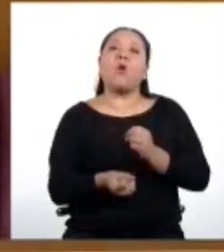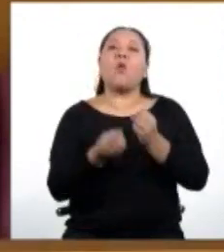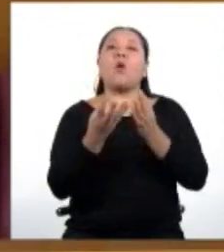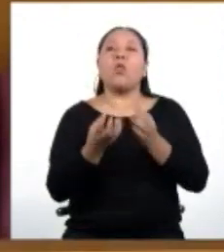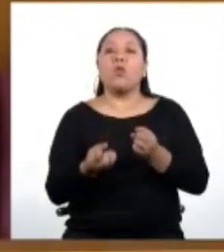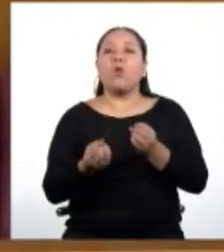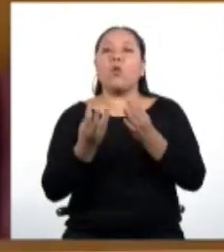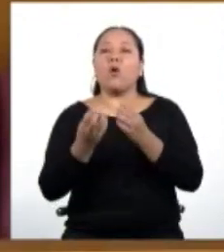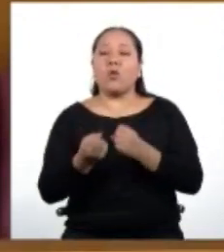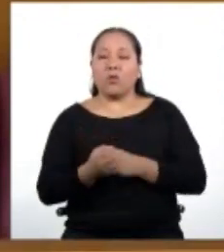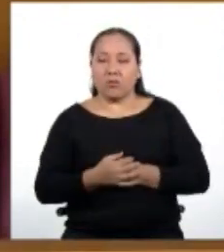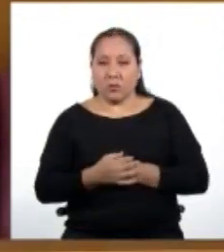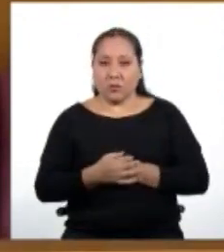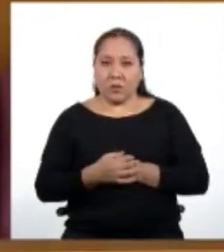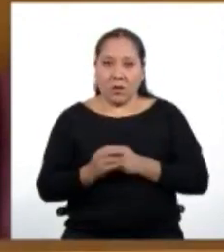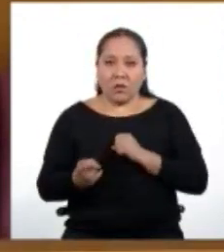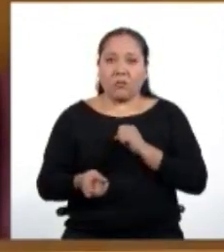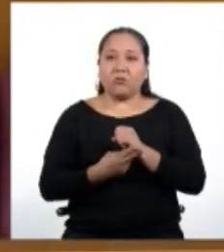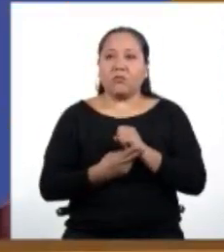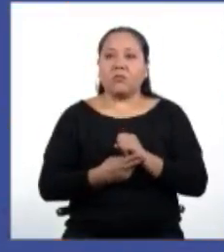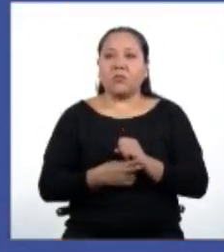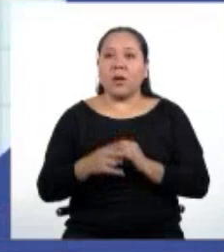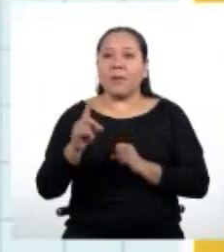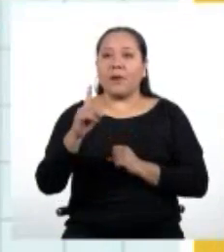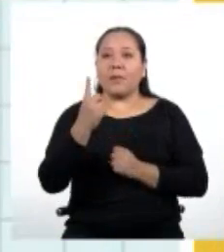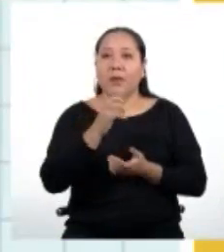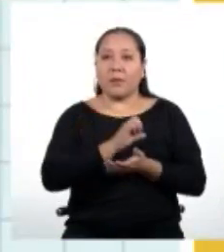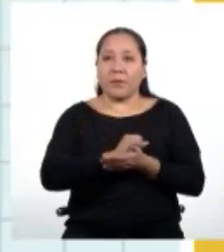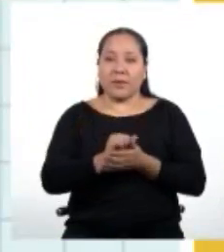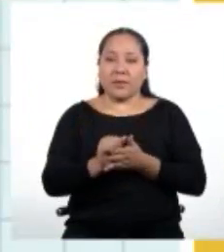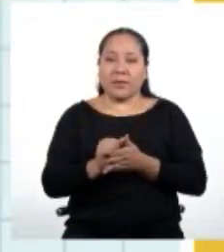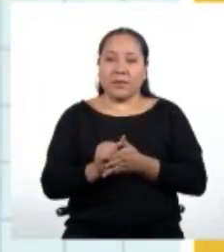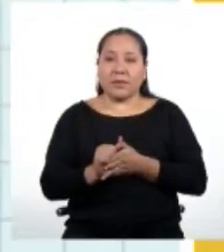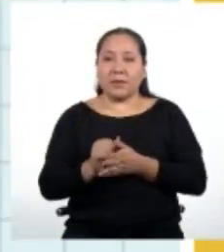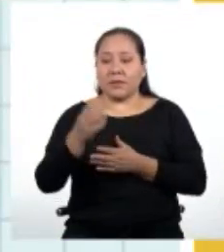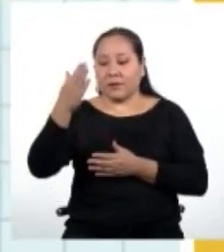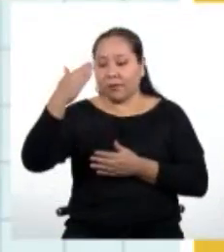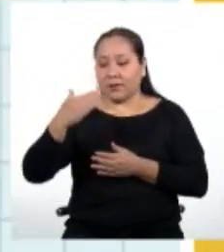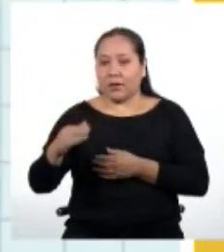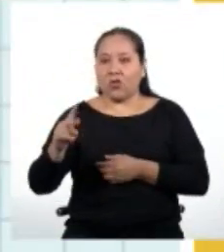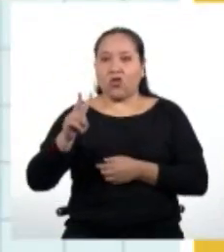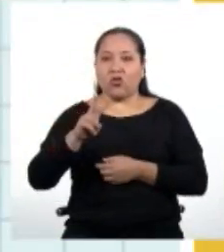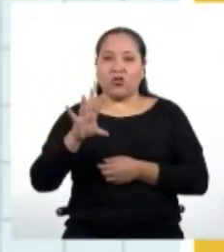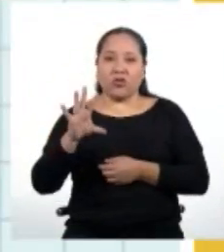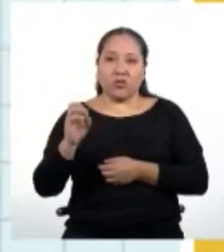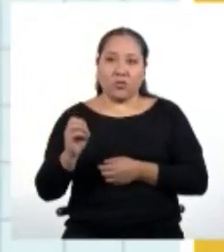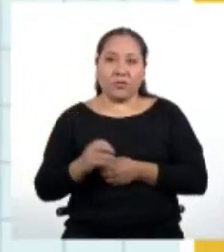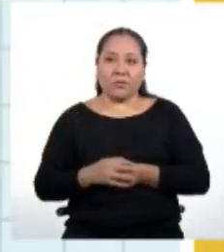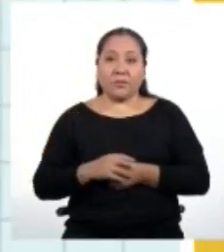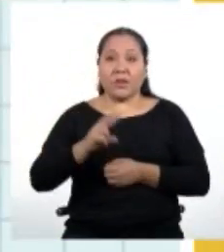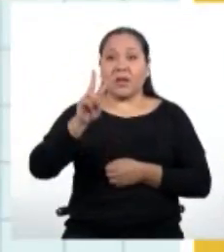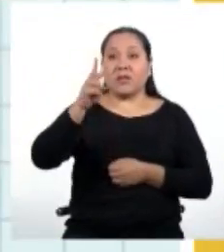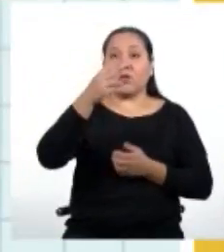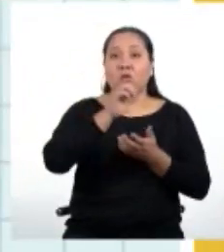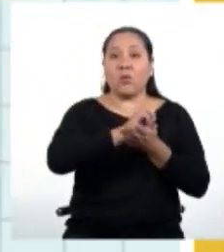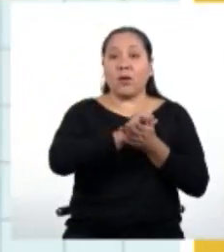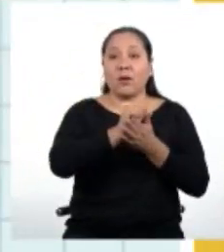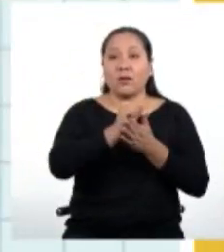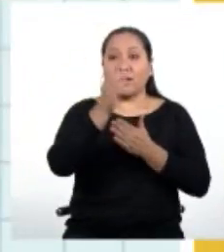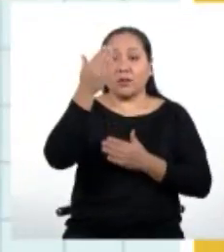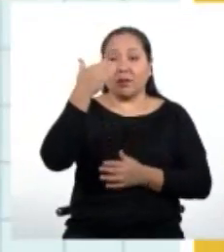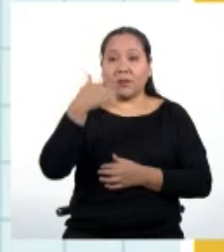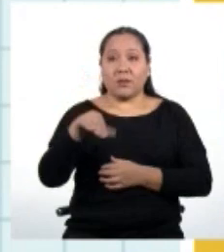Empezamos los ahorros registrados en el primer mes, que es de 250 soles. En el segundo mes,